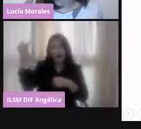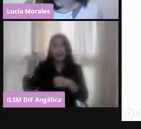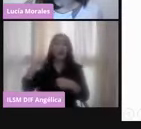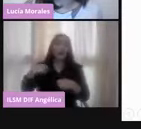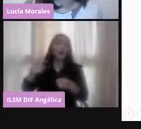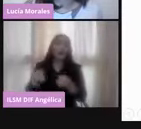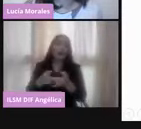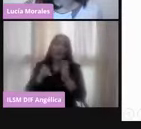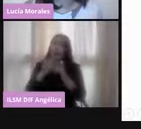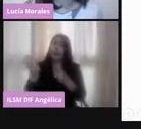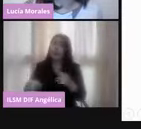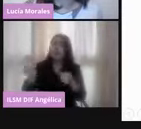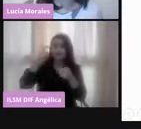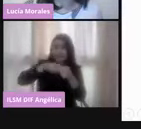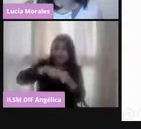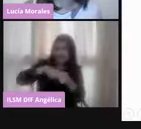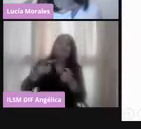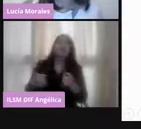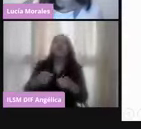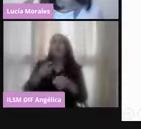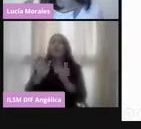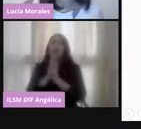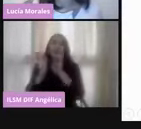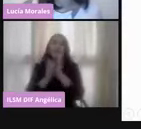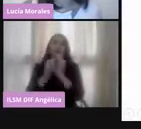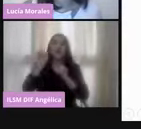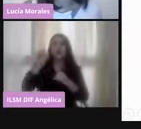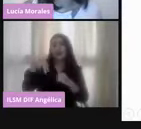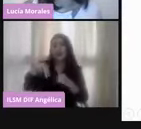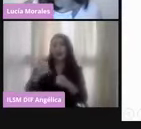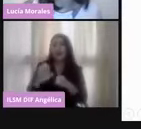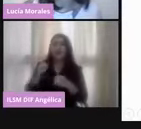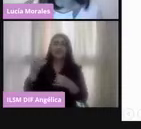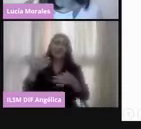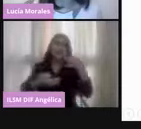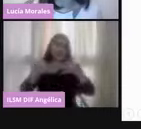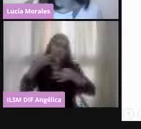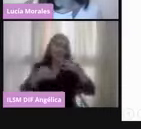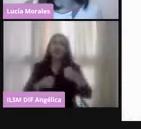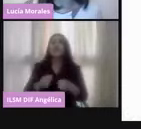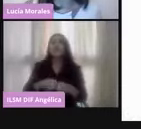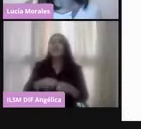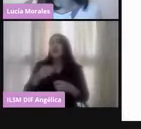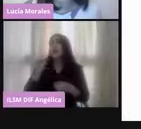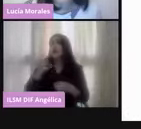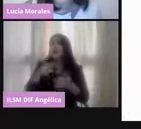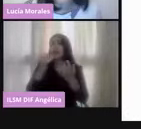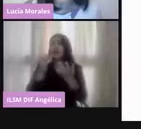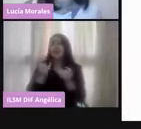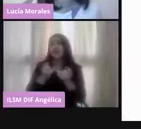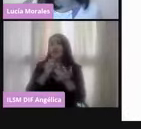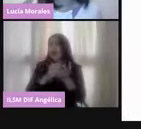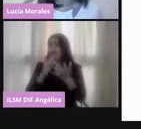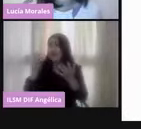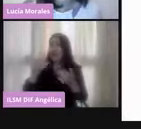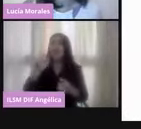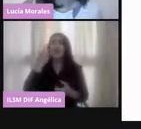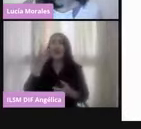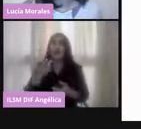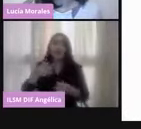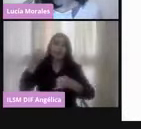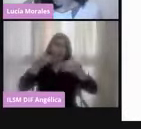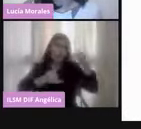colaborando con el Tribunal Electoral de la Ciudad de México. Asimismo, quiero aprovechar el espacio para agradecer a la magistrada Marta Mercado y